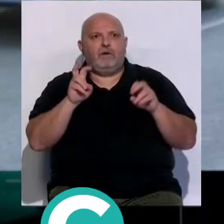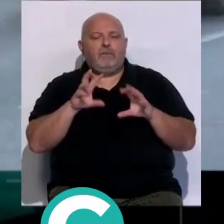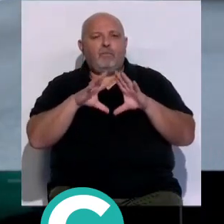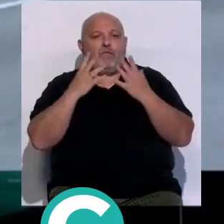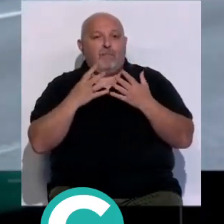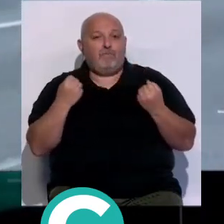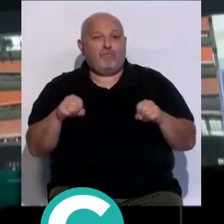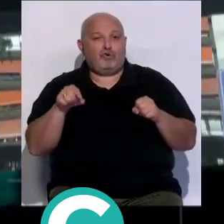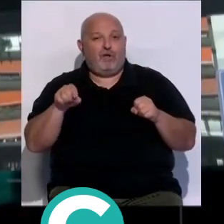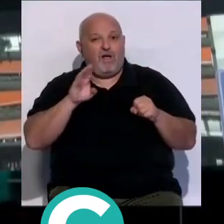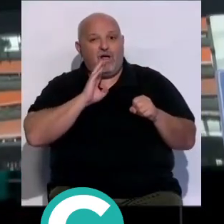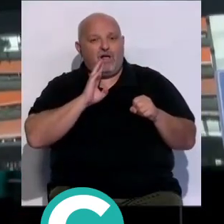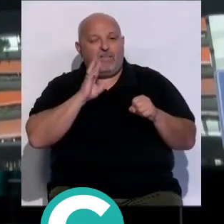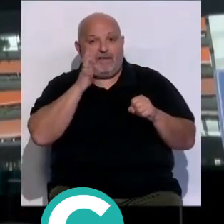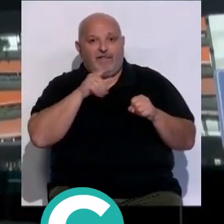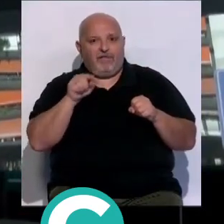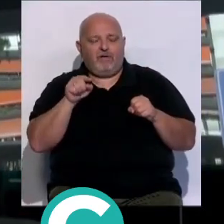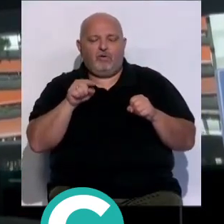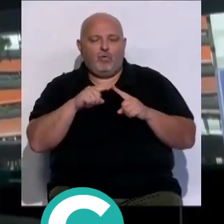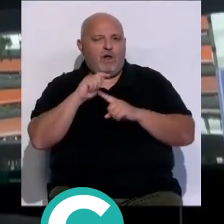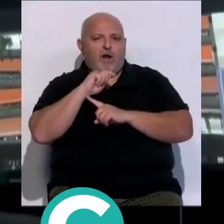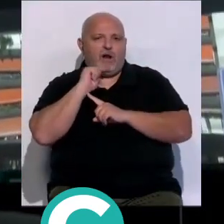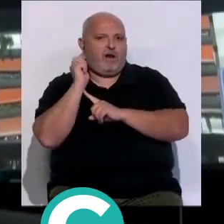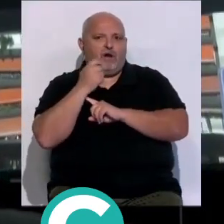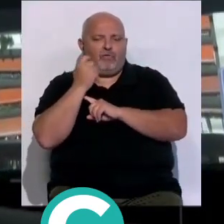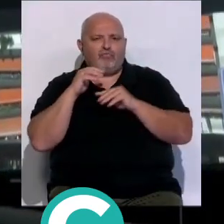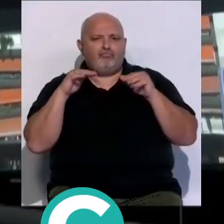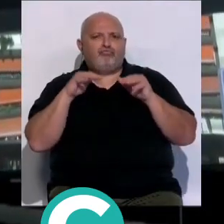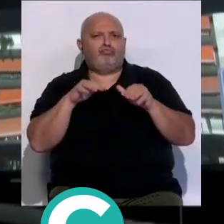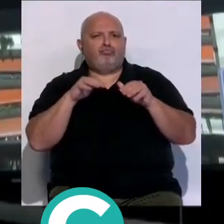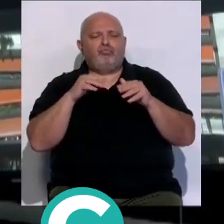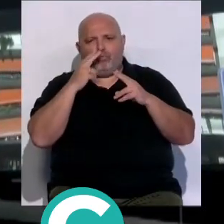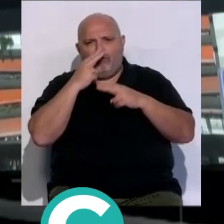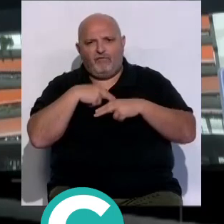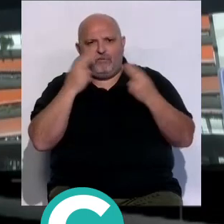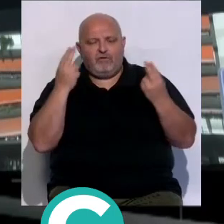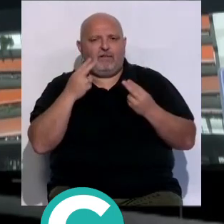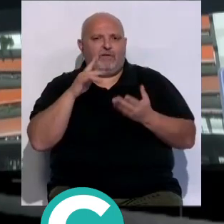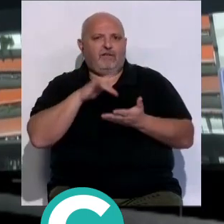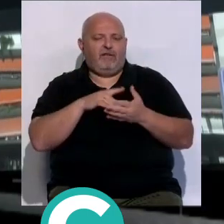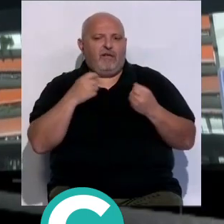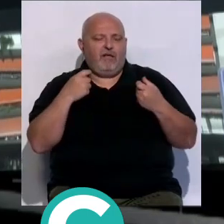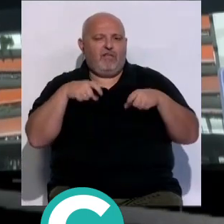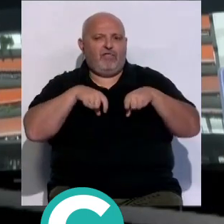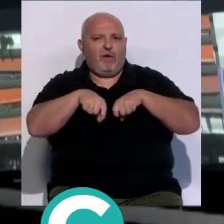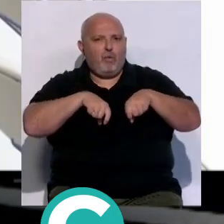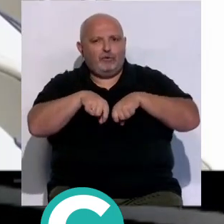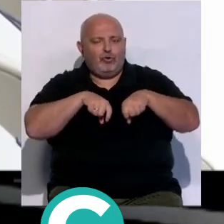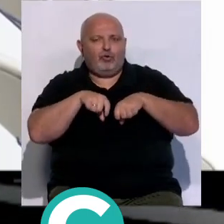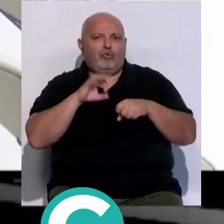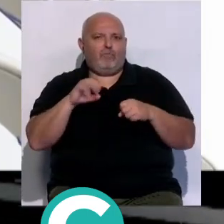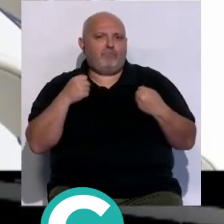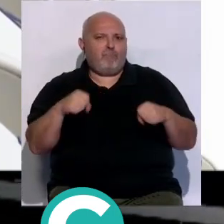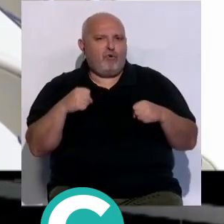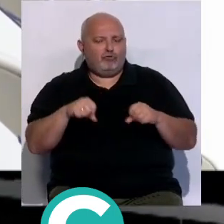Mundial este año ha batido todos los récords de afluencia de público dentro del circuito, de afluencia de